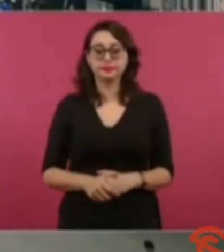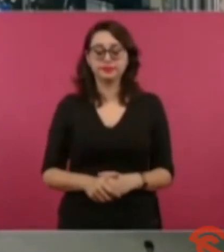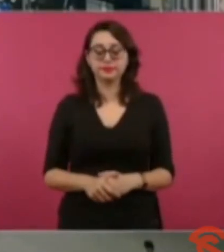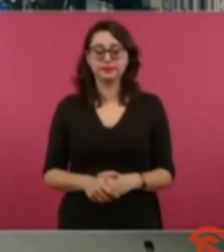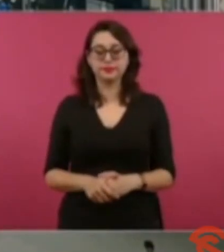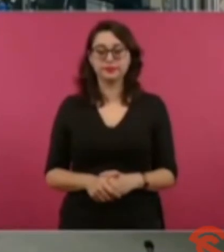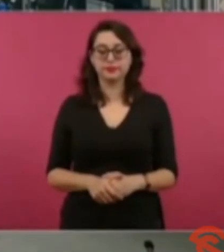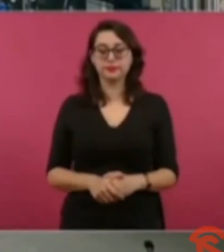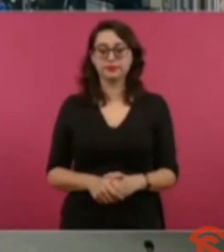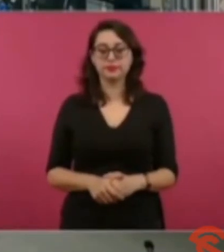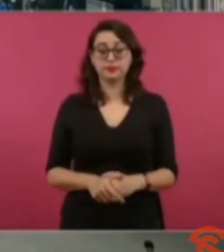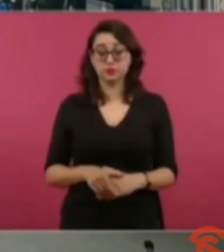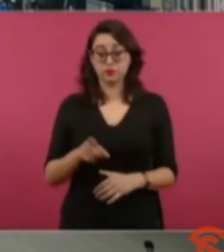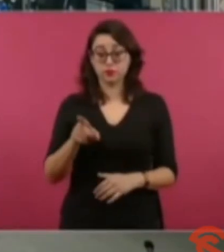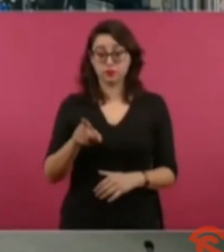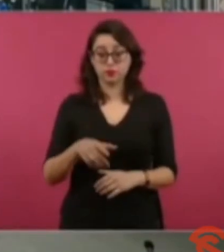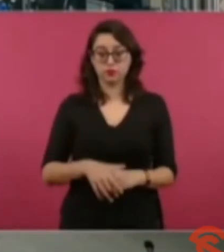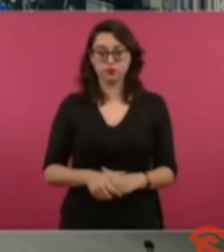¿Tú?